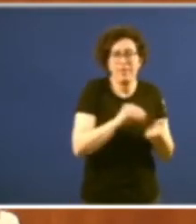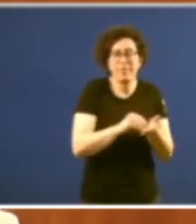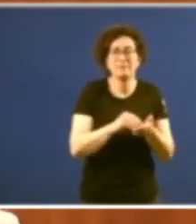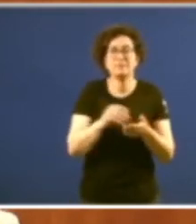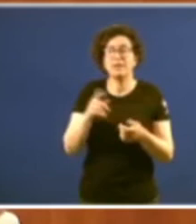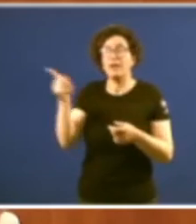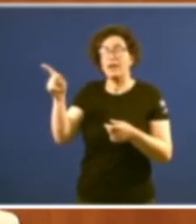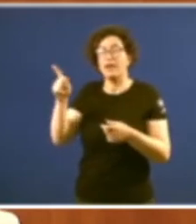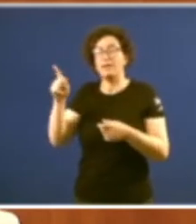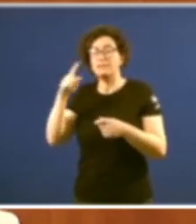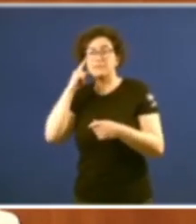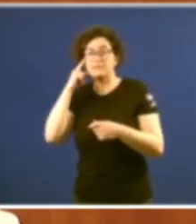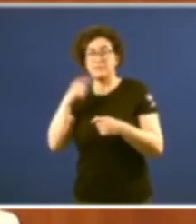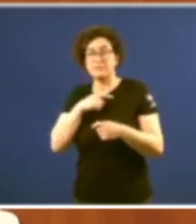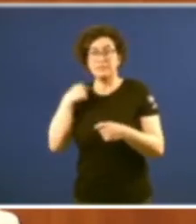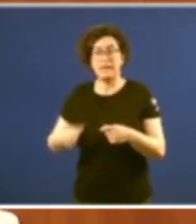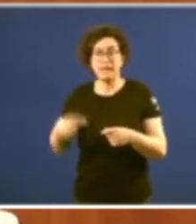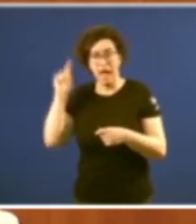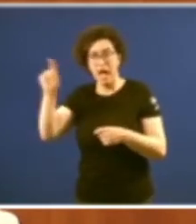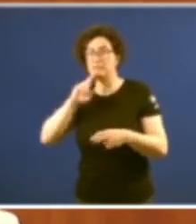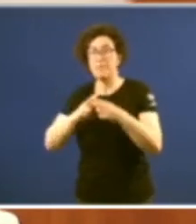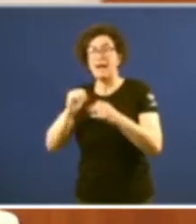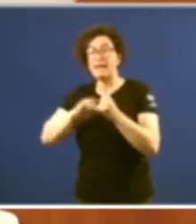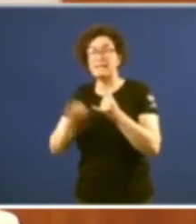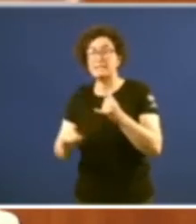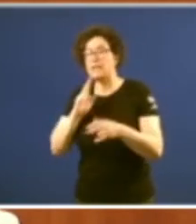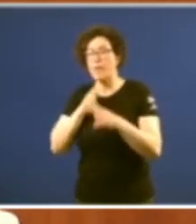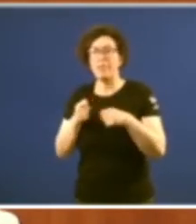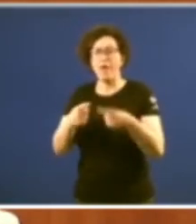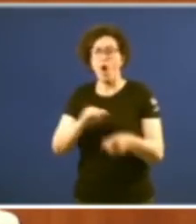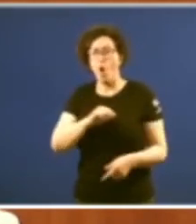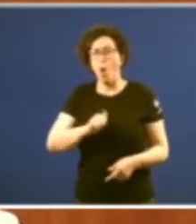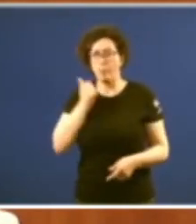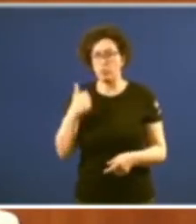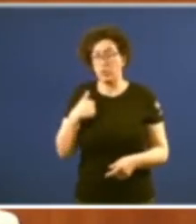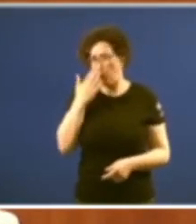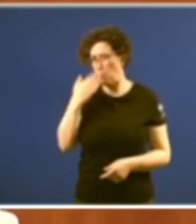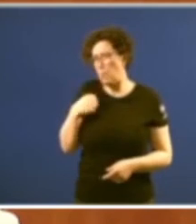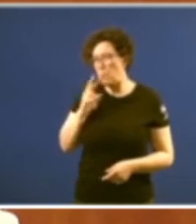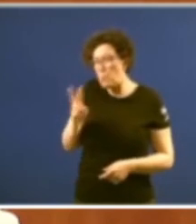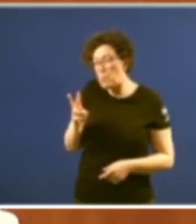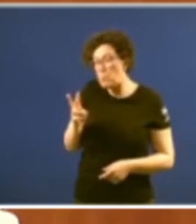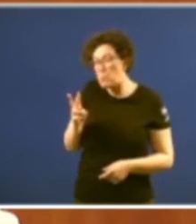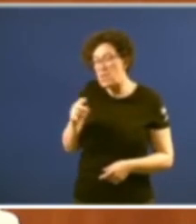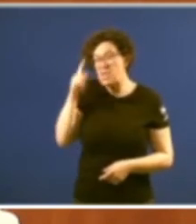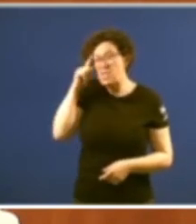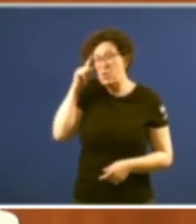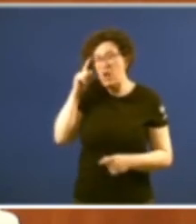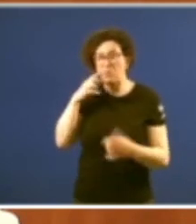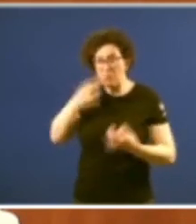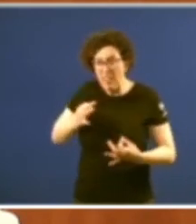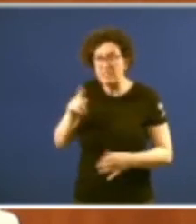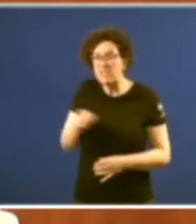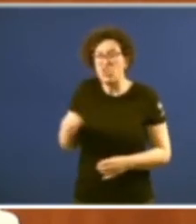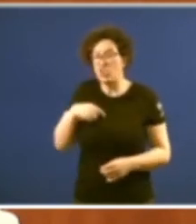oportunidade nunca tiven claro que está fora certo e non sei se estamos ante unha nova oportunidade